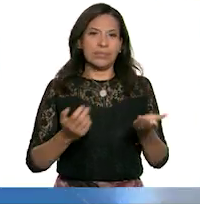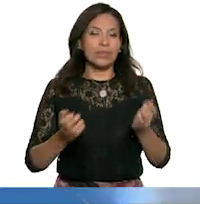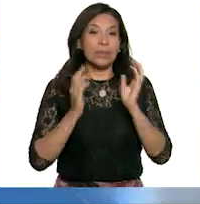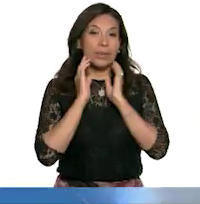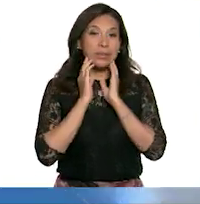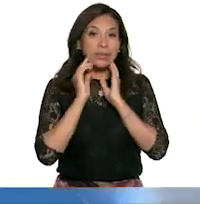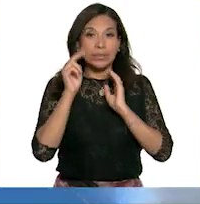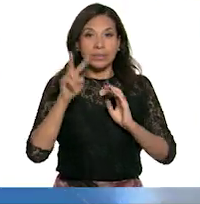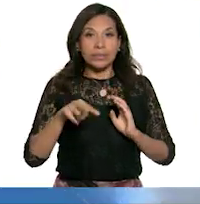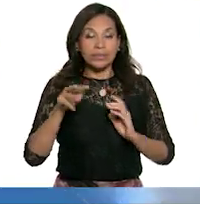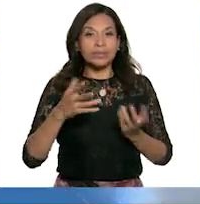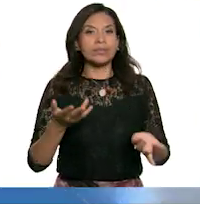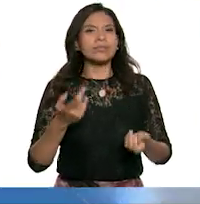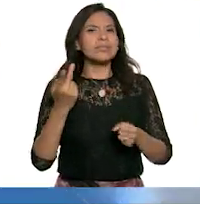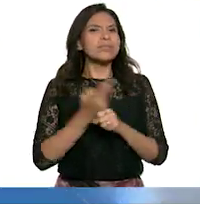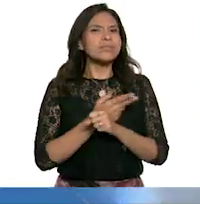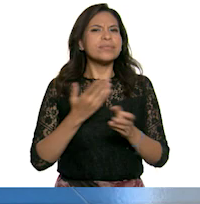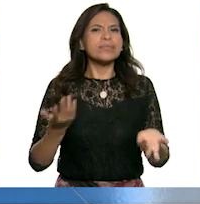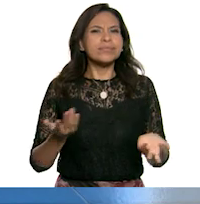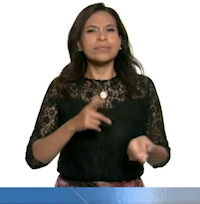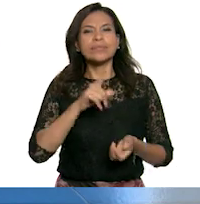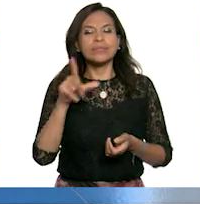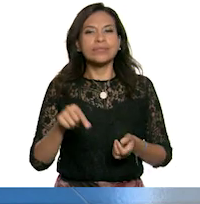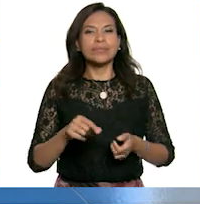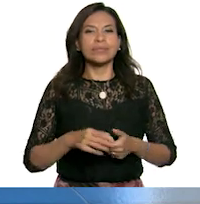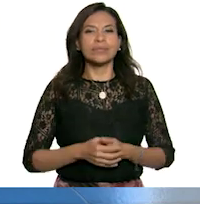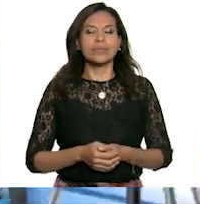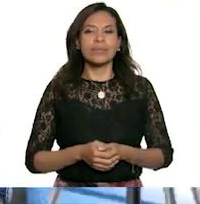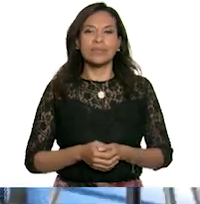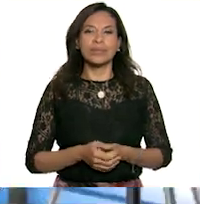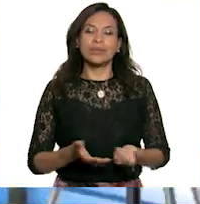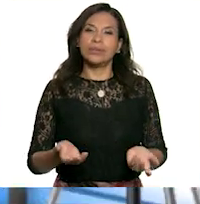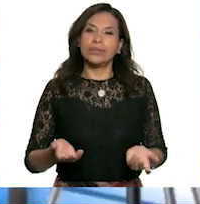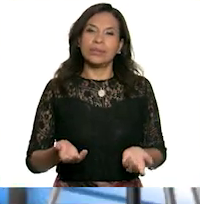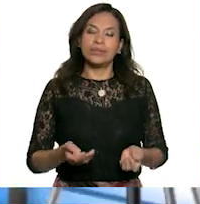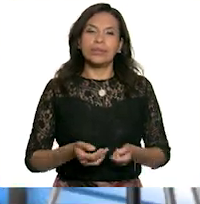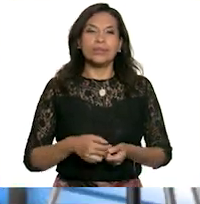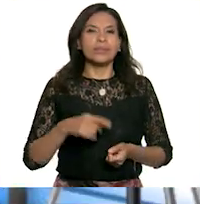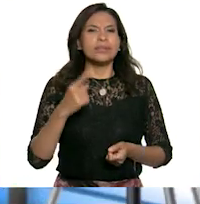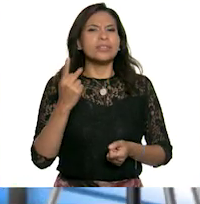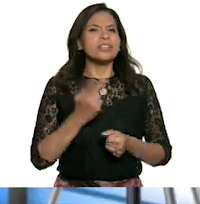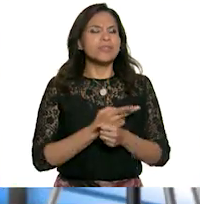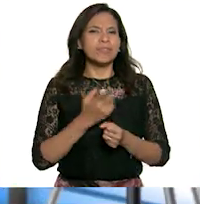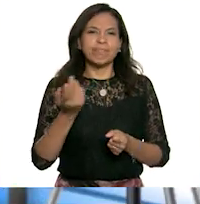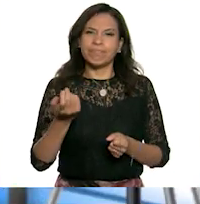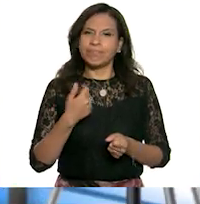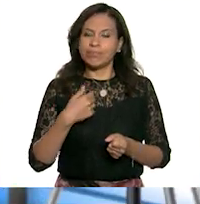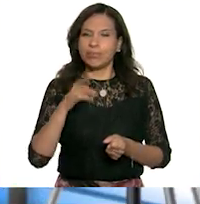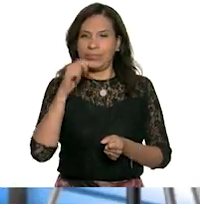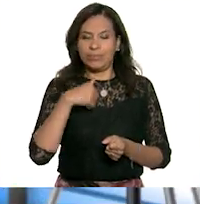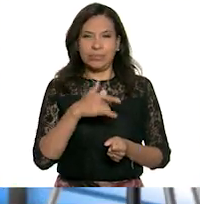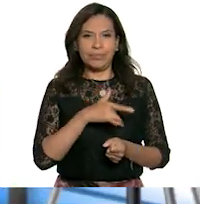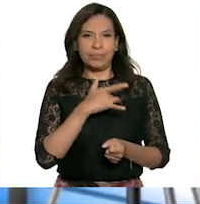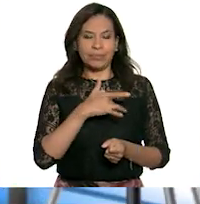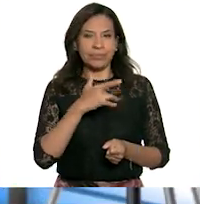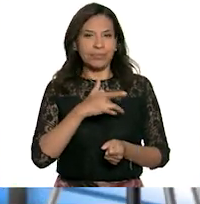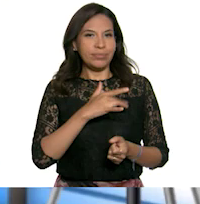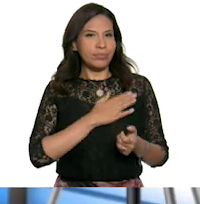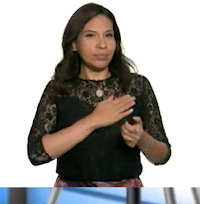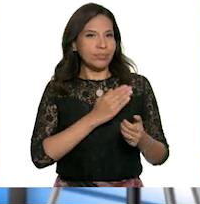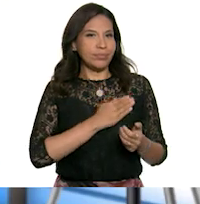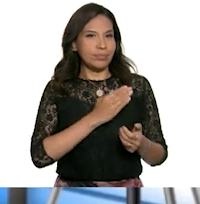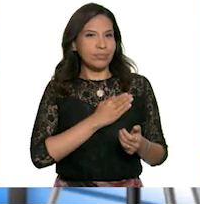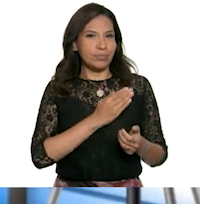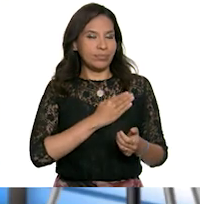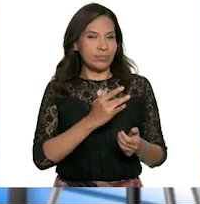¿En serio? ¿Y qué fue lo que pasó después? Pues, ay, se me aceleró el corazón.